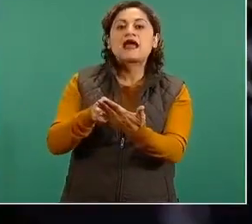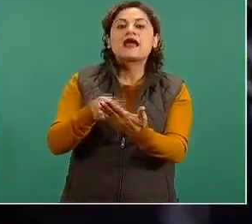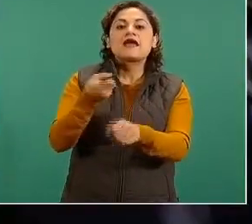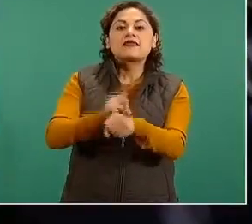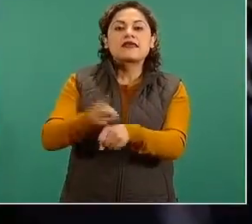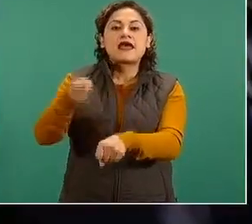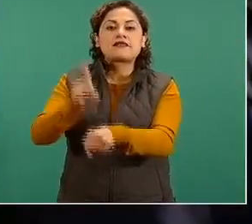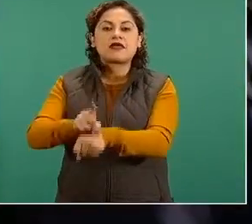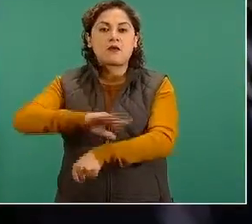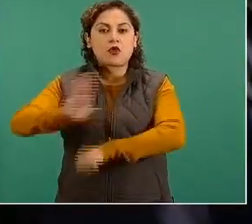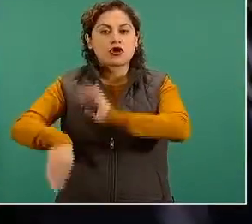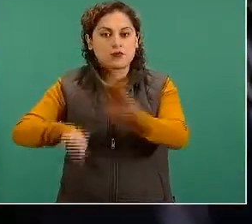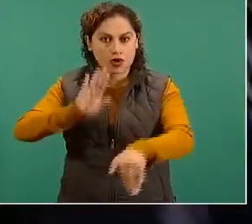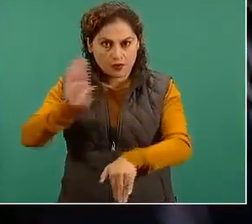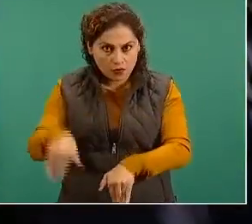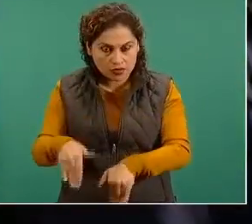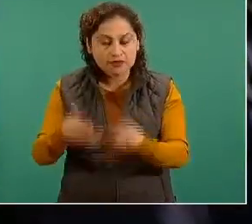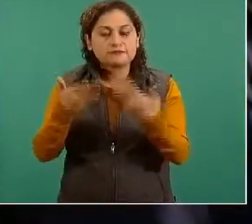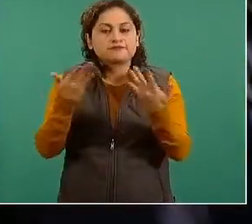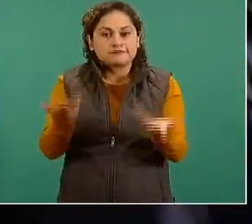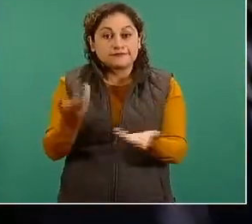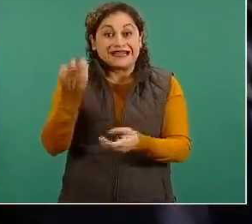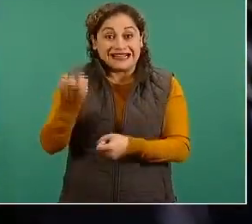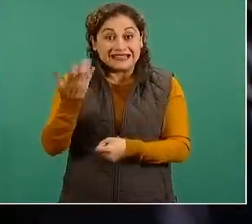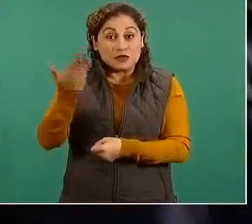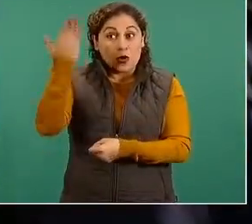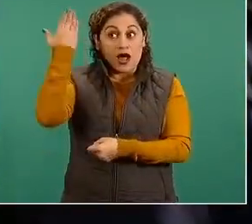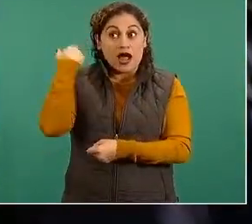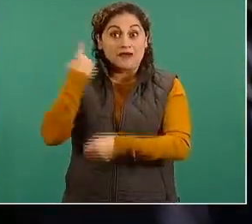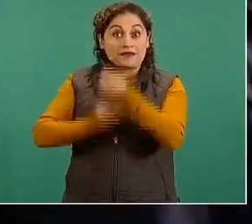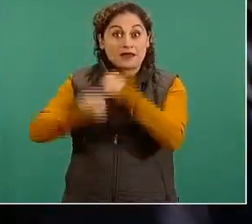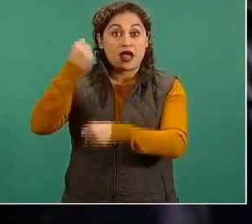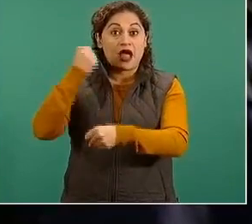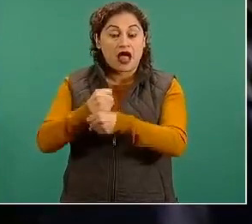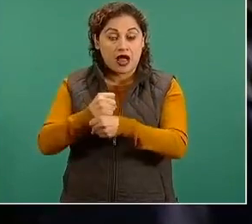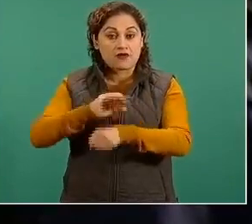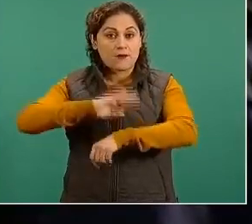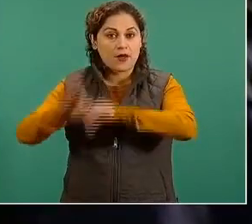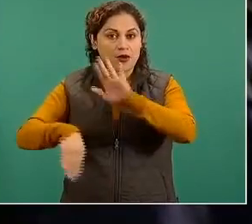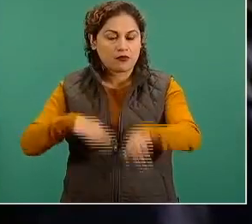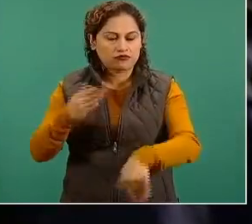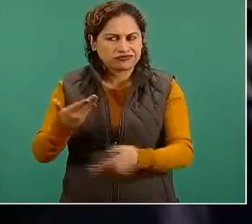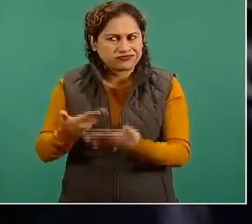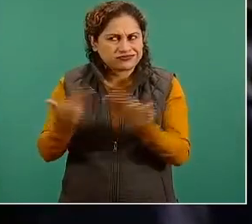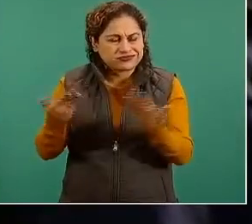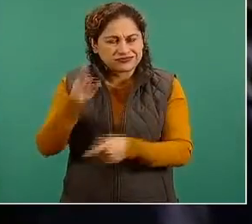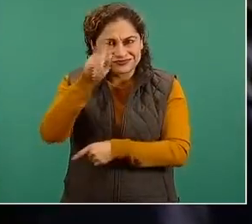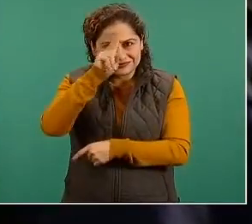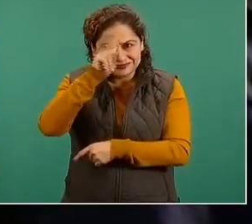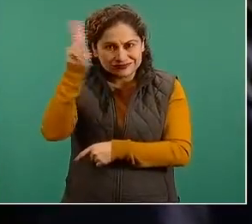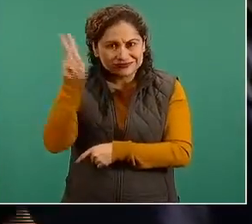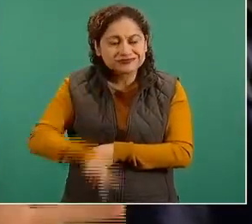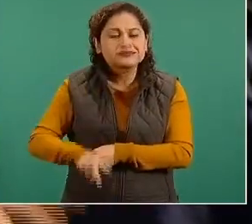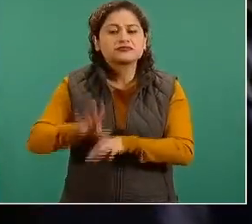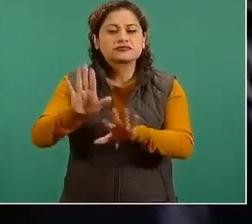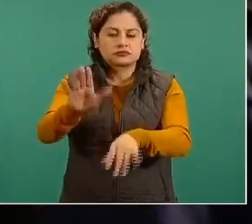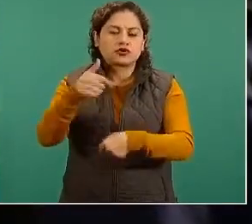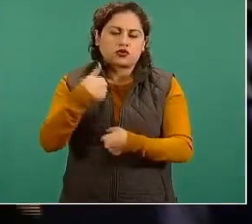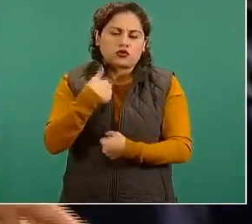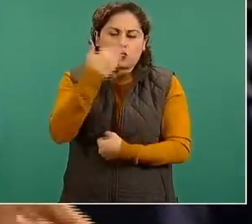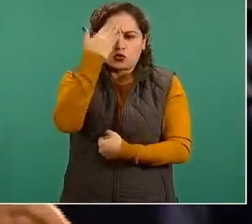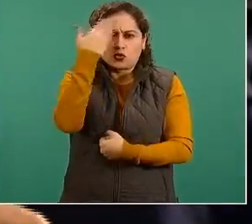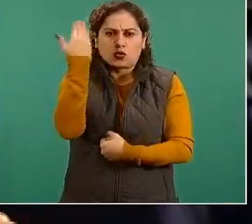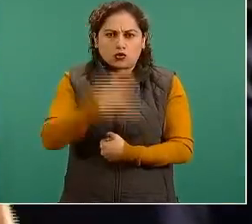Y yo sé que nos han explicado que aunque los casos no se